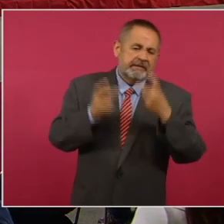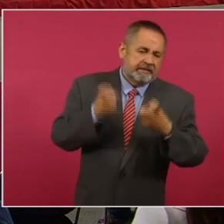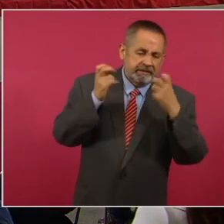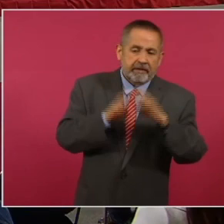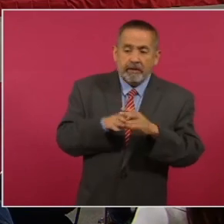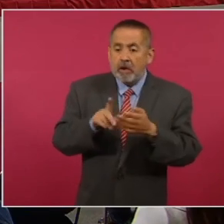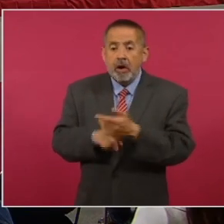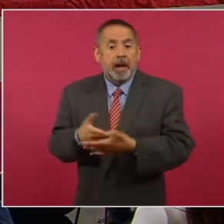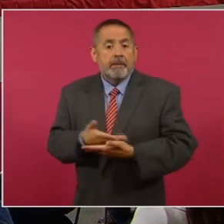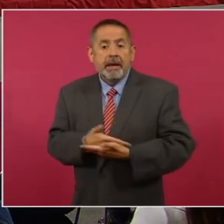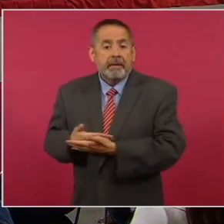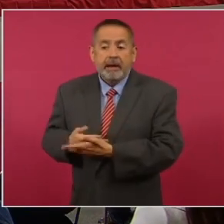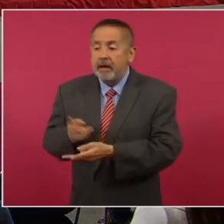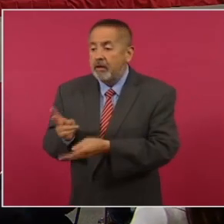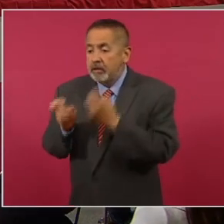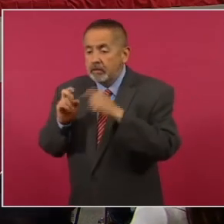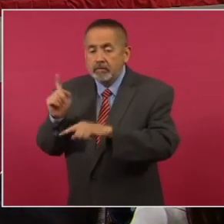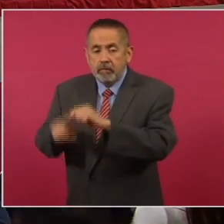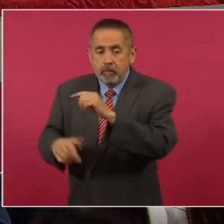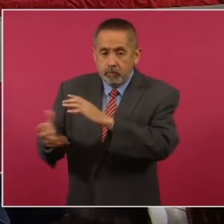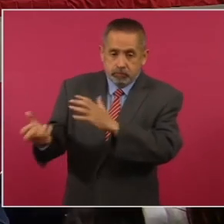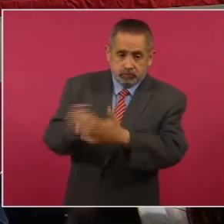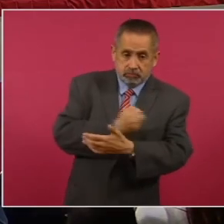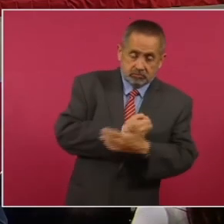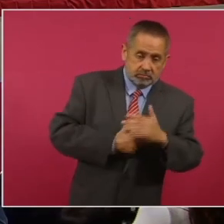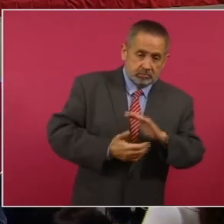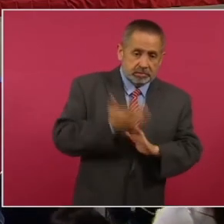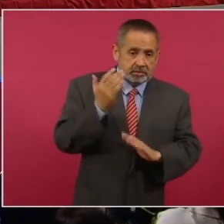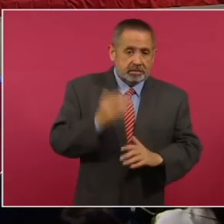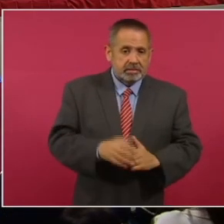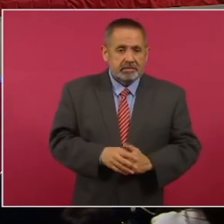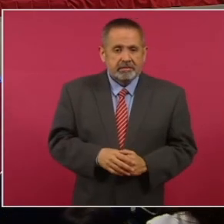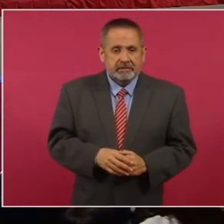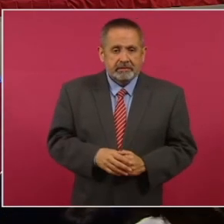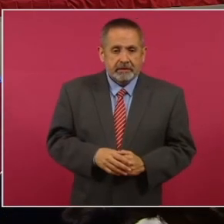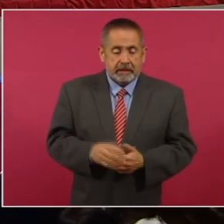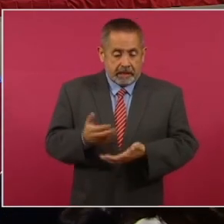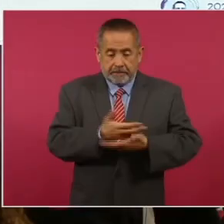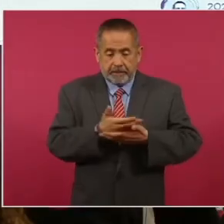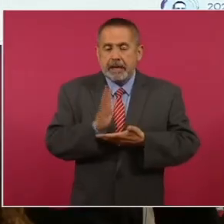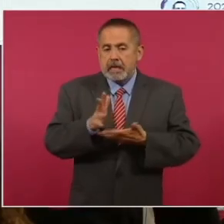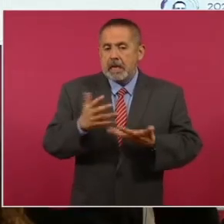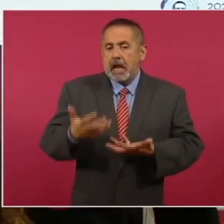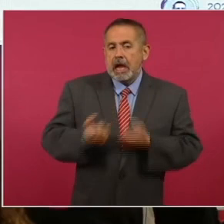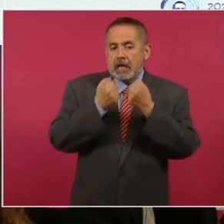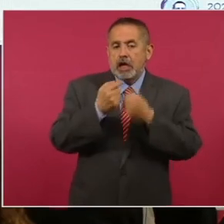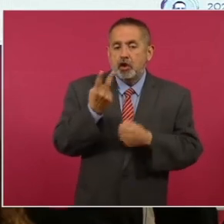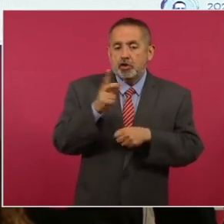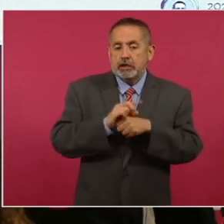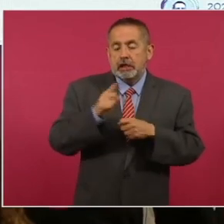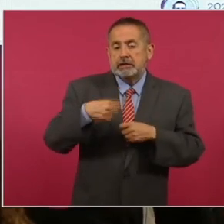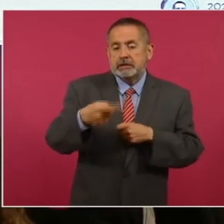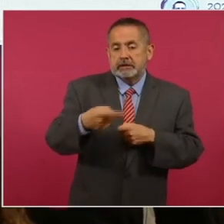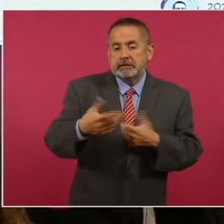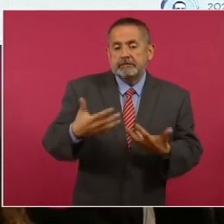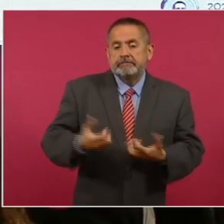recién nacida hija de una de las víctimas. Aunque la menor fue rescatada dos días después,